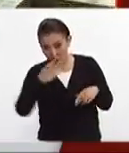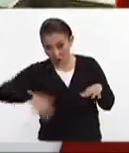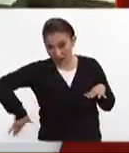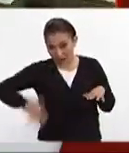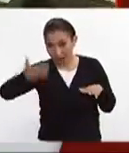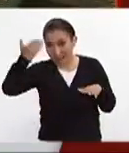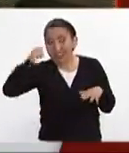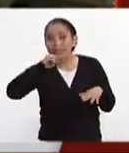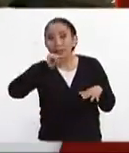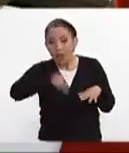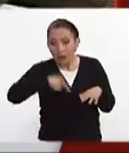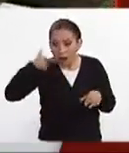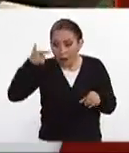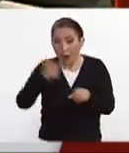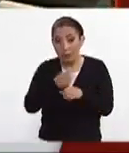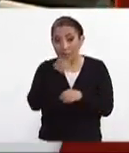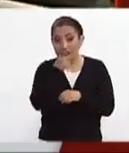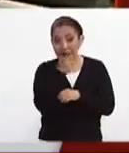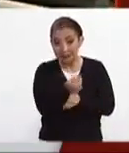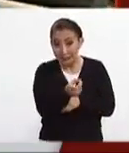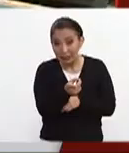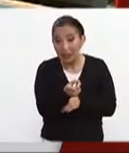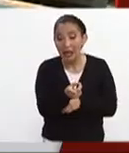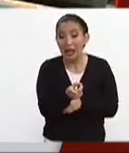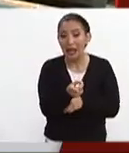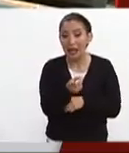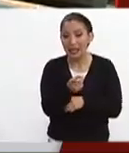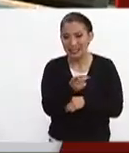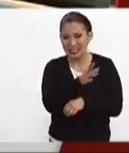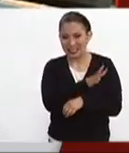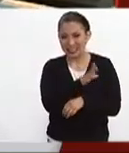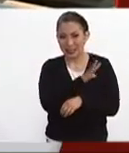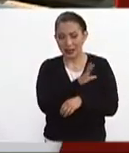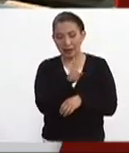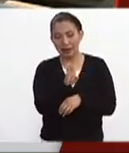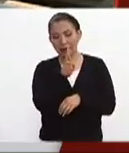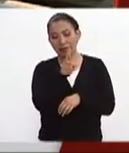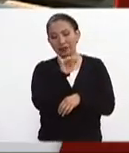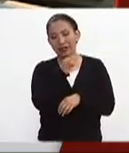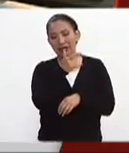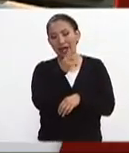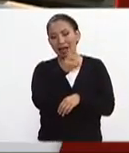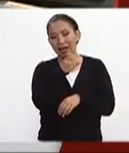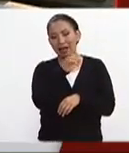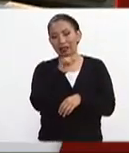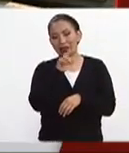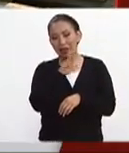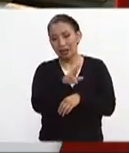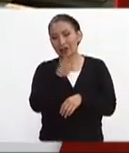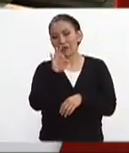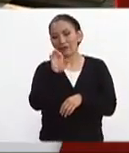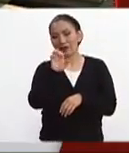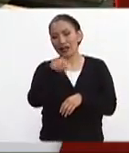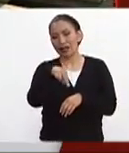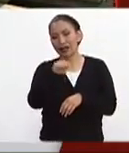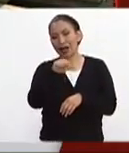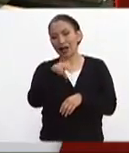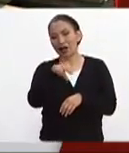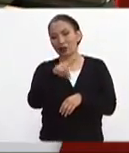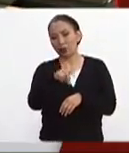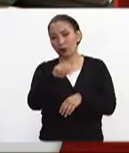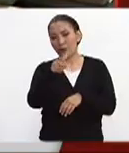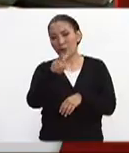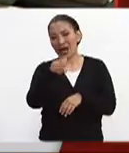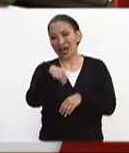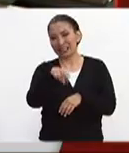hablaba pero también comentarte que el general brigadier Fernando Vázquez de la Secretaría de la